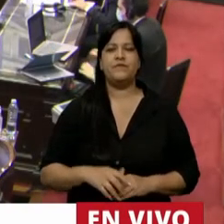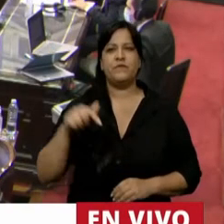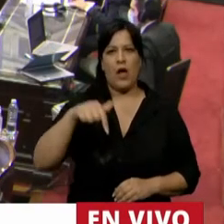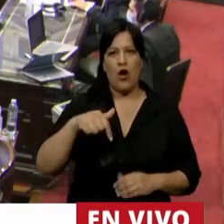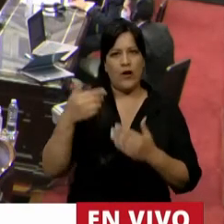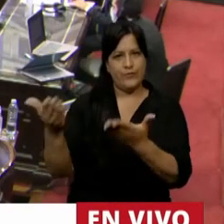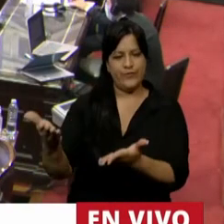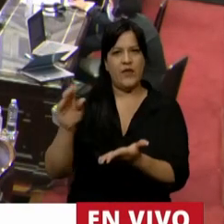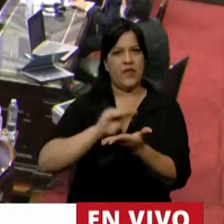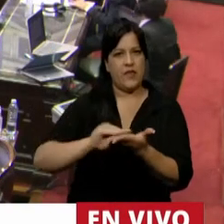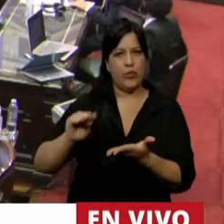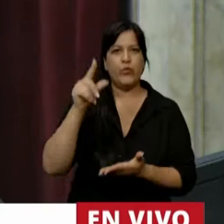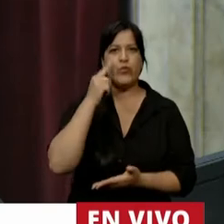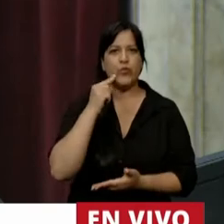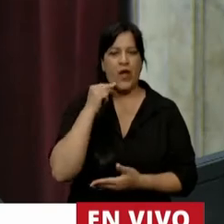palabra, diputado.